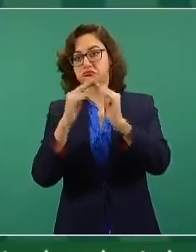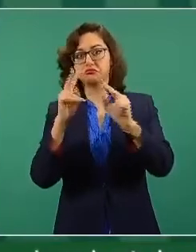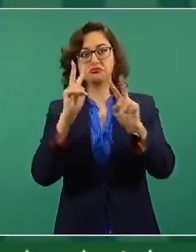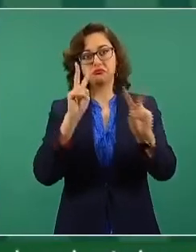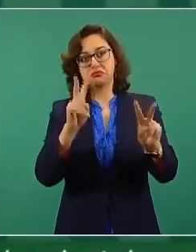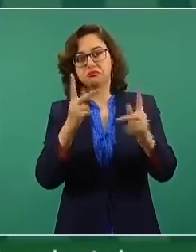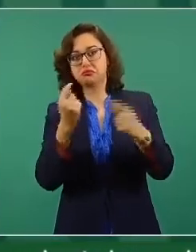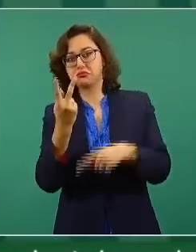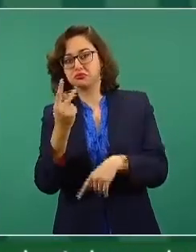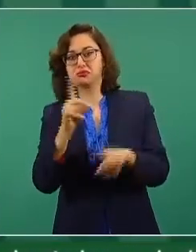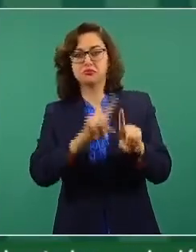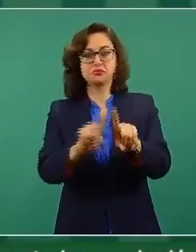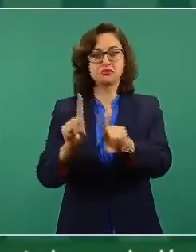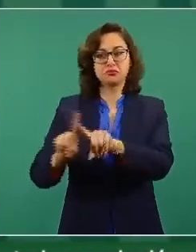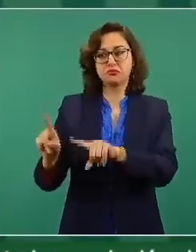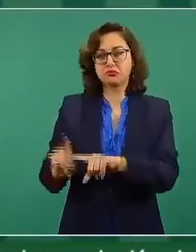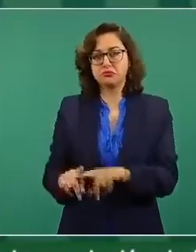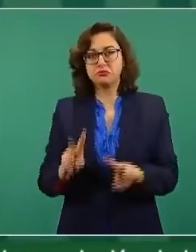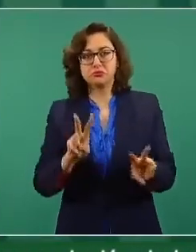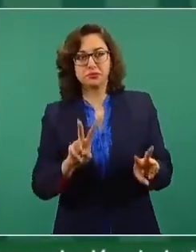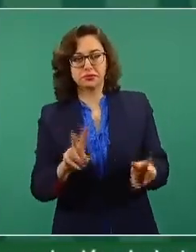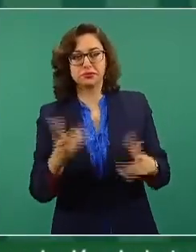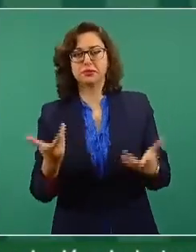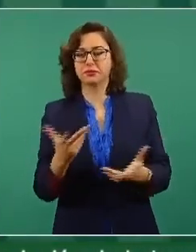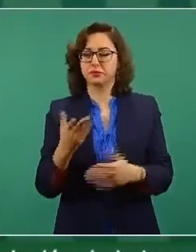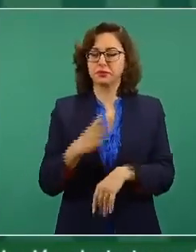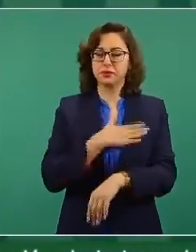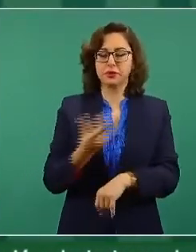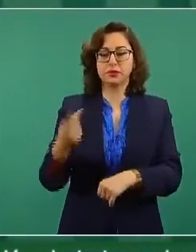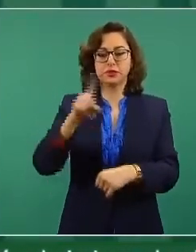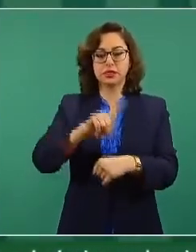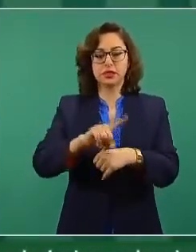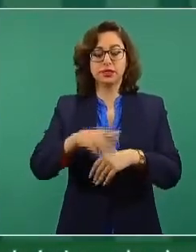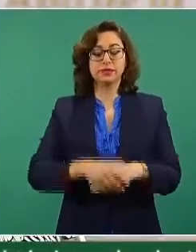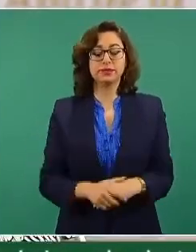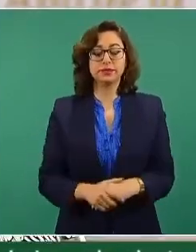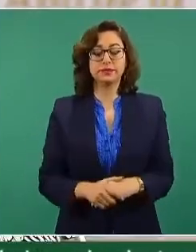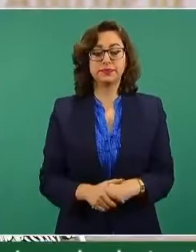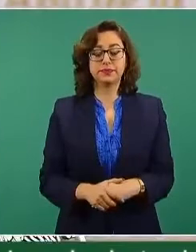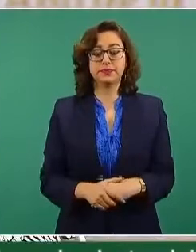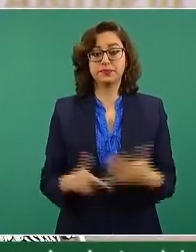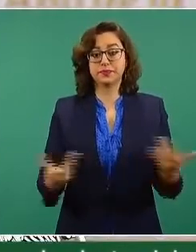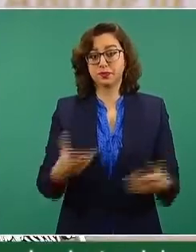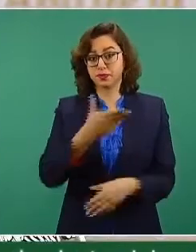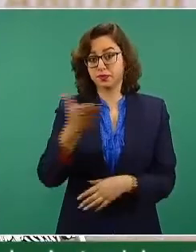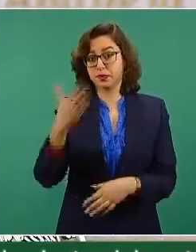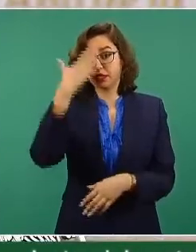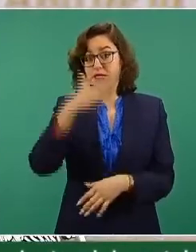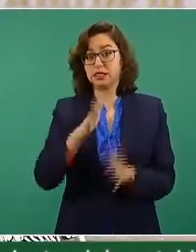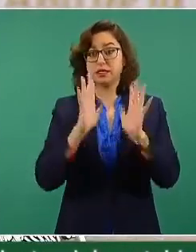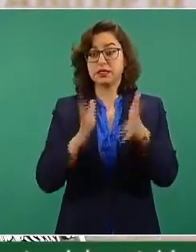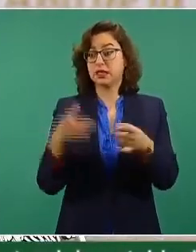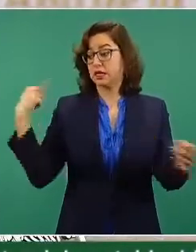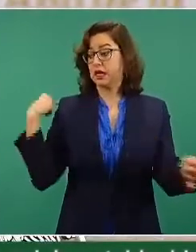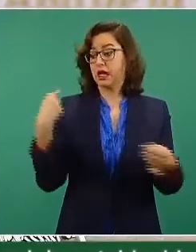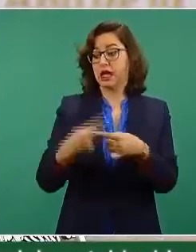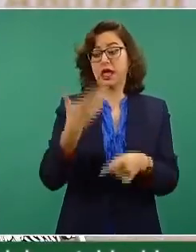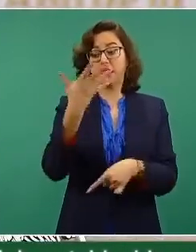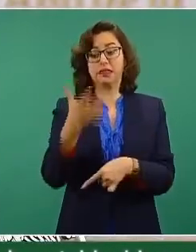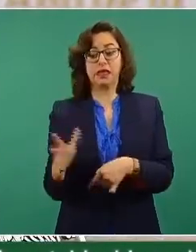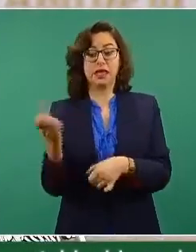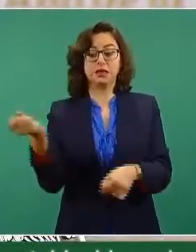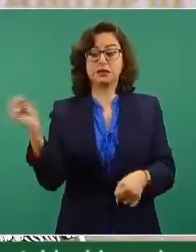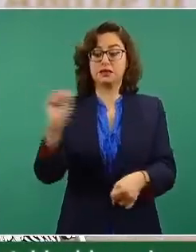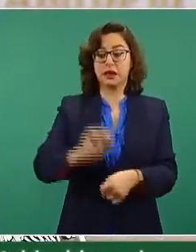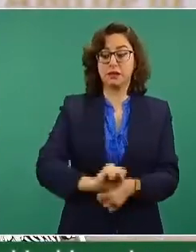Cumplimos, como ustedes saben, 10 semanas en México y en varios países del mundo en que la pandemia,